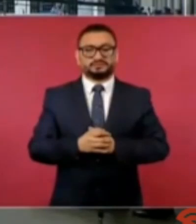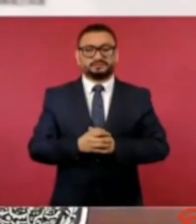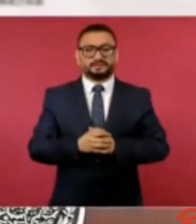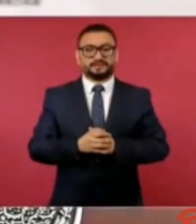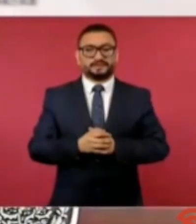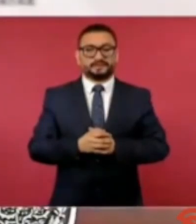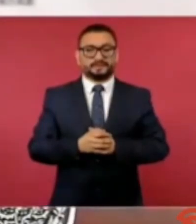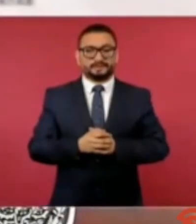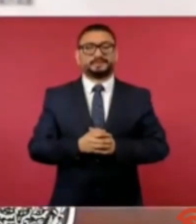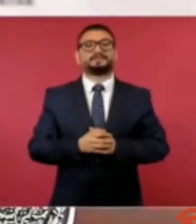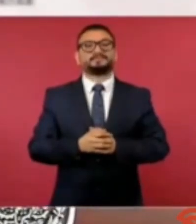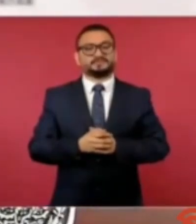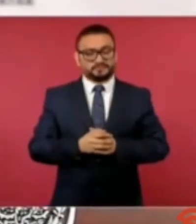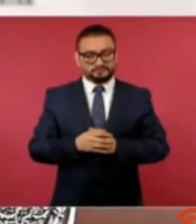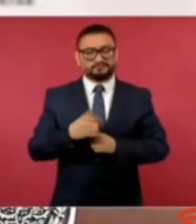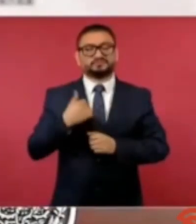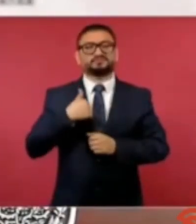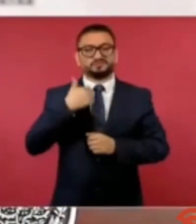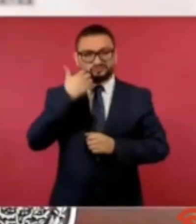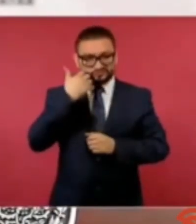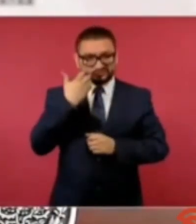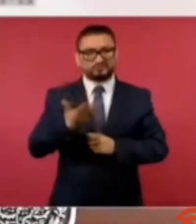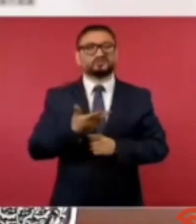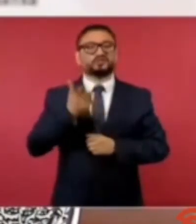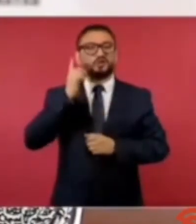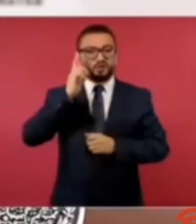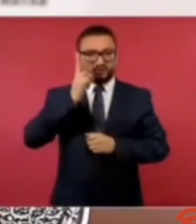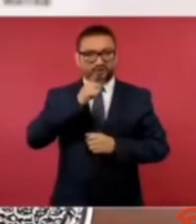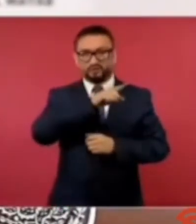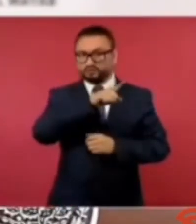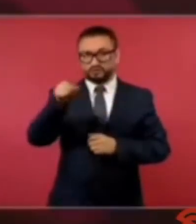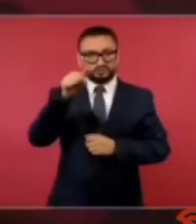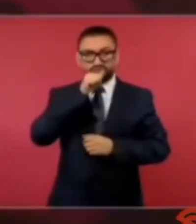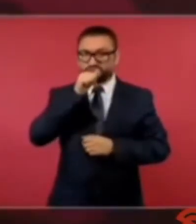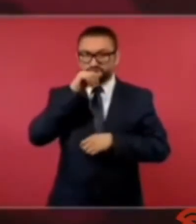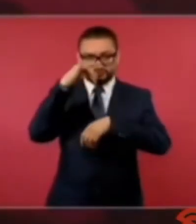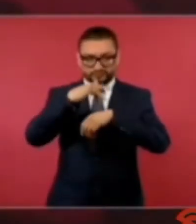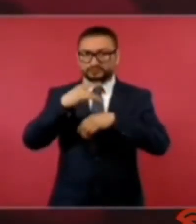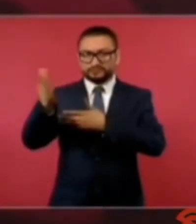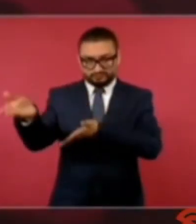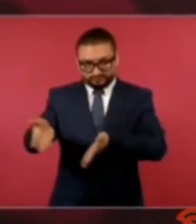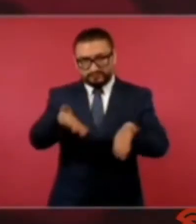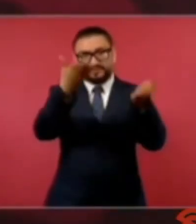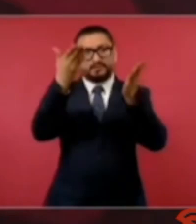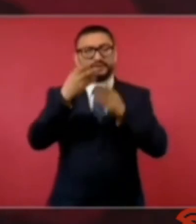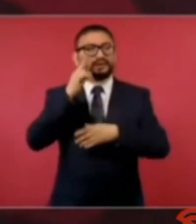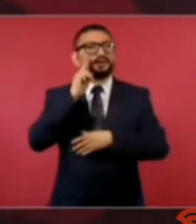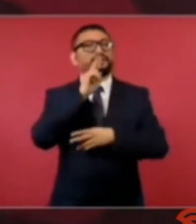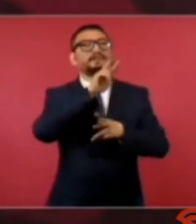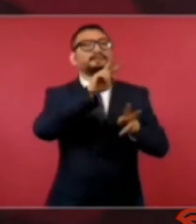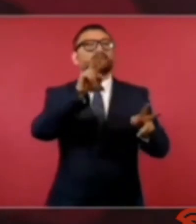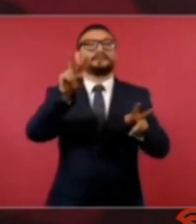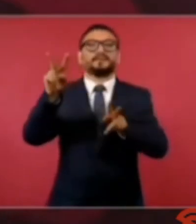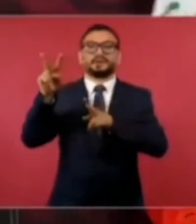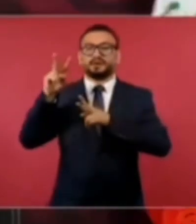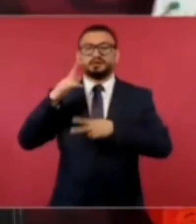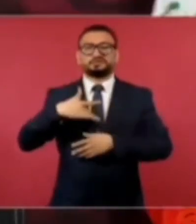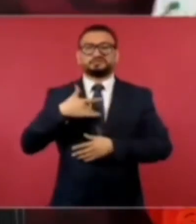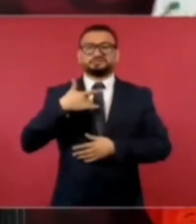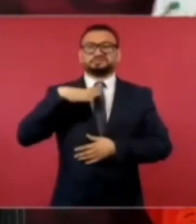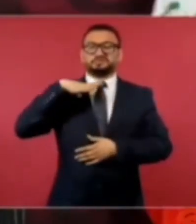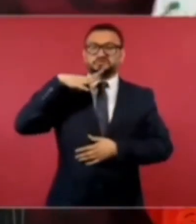y me gustaría que los que no han ido vayan y que conozcan y se van a sentir